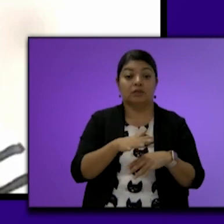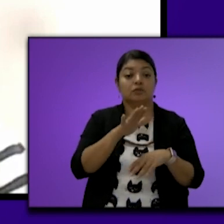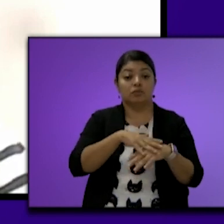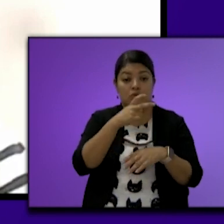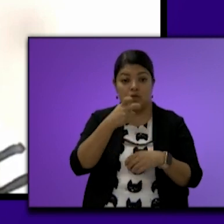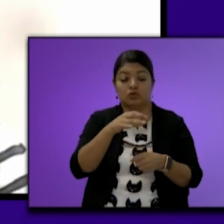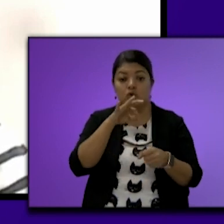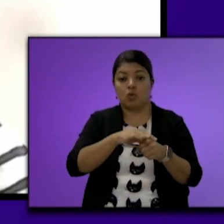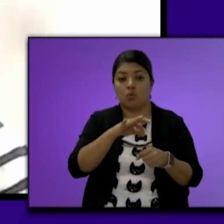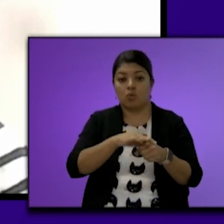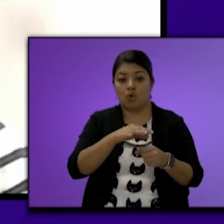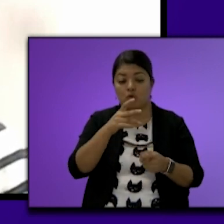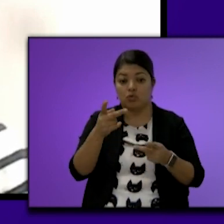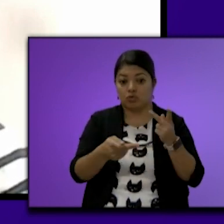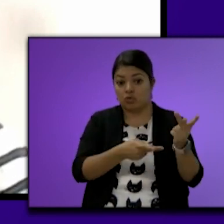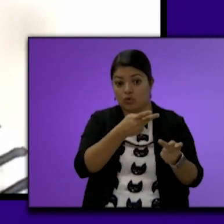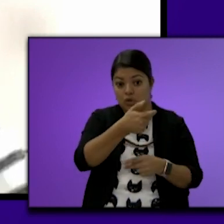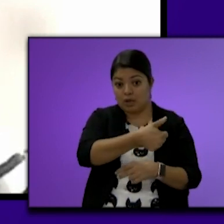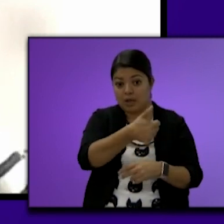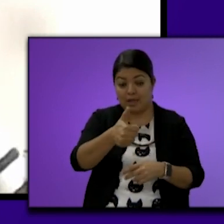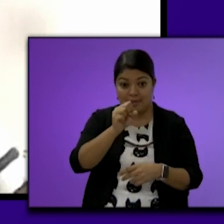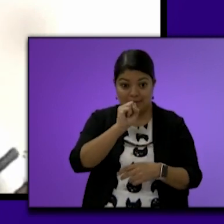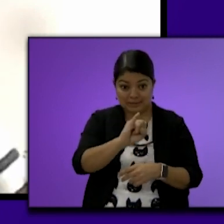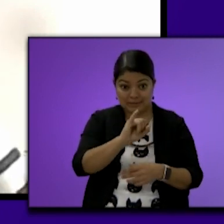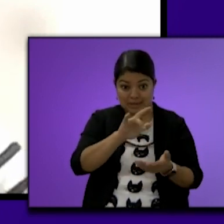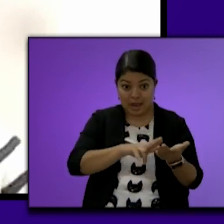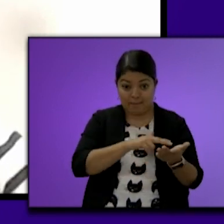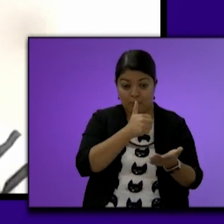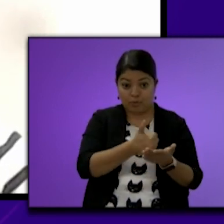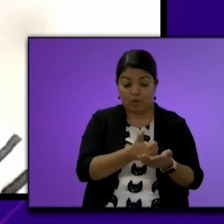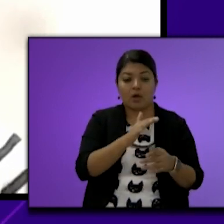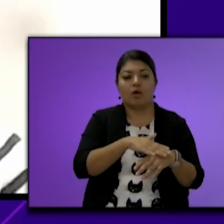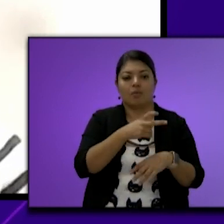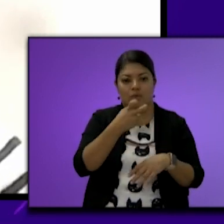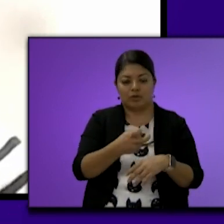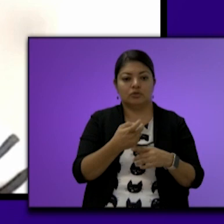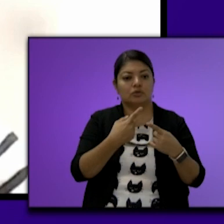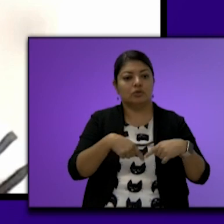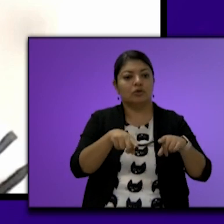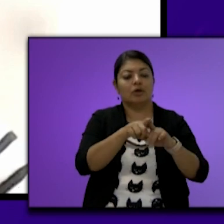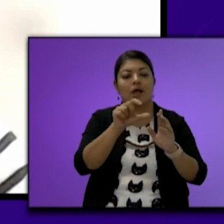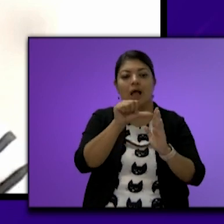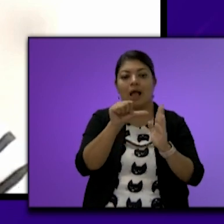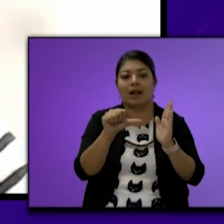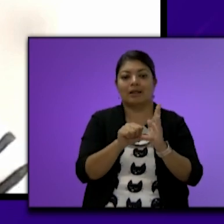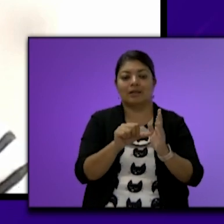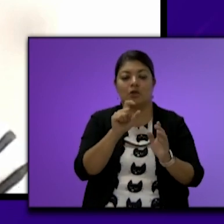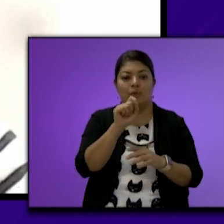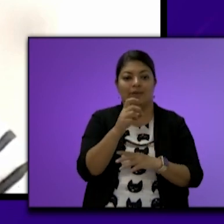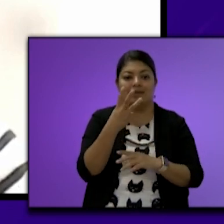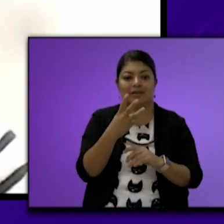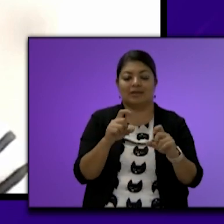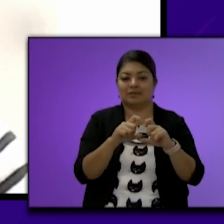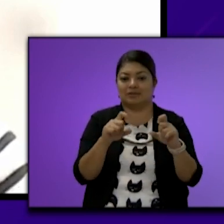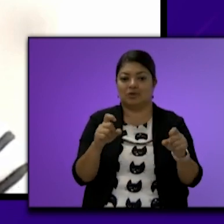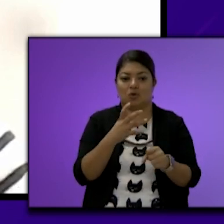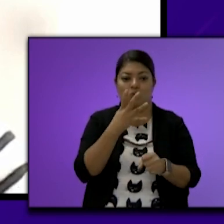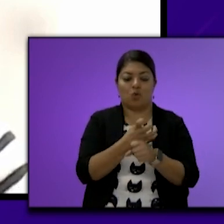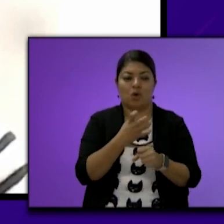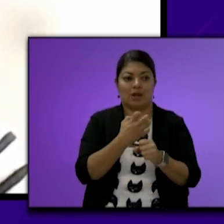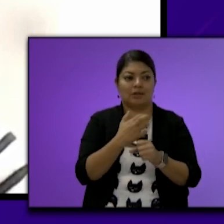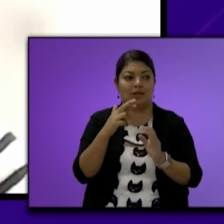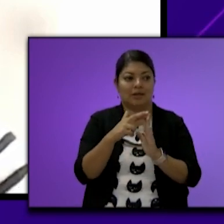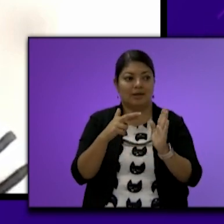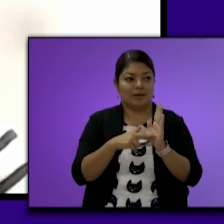votación nominal Les pregunto Si es de aprobarse Para lo cual Con base en el artículo 23 Fracción cuarta Del reglamento De